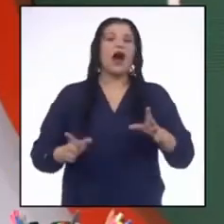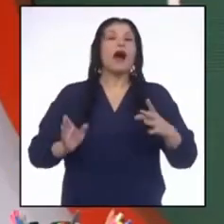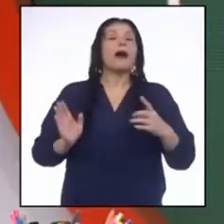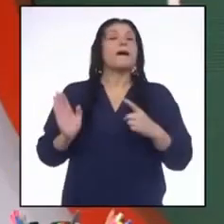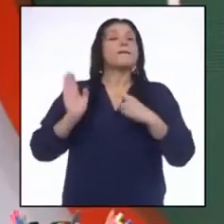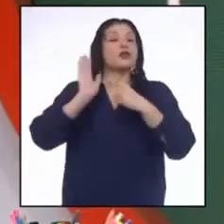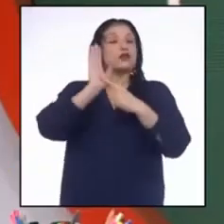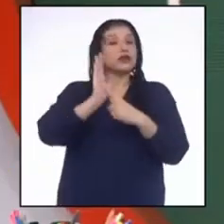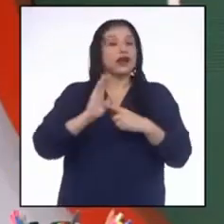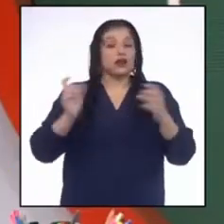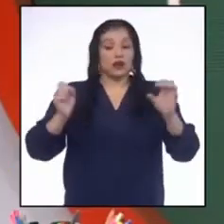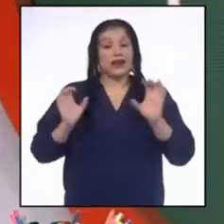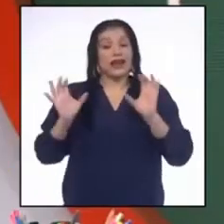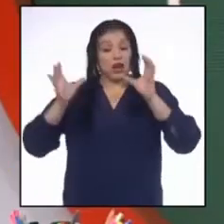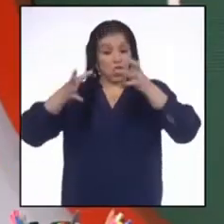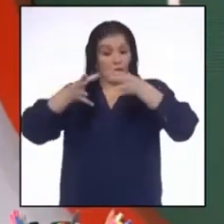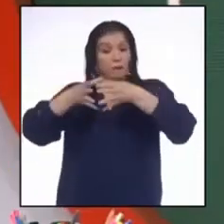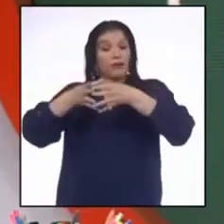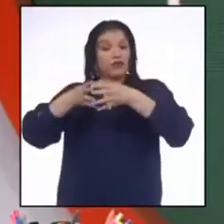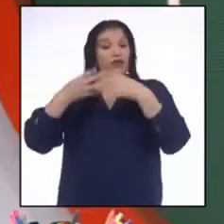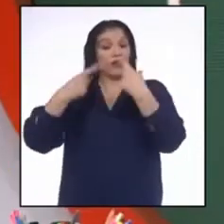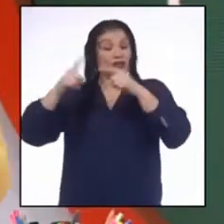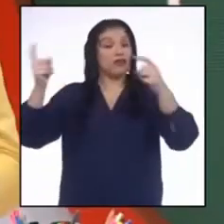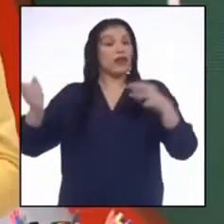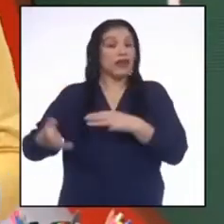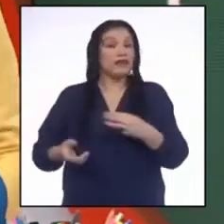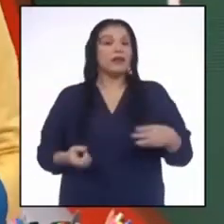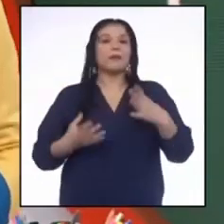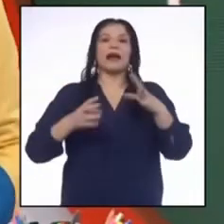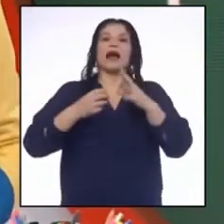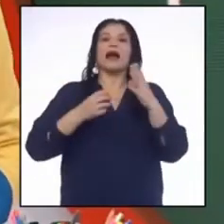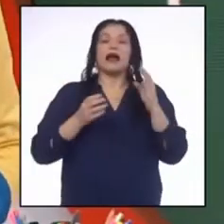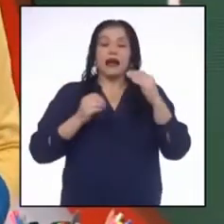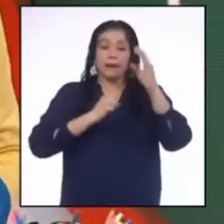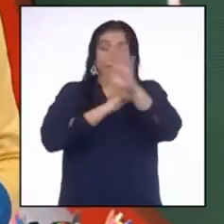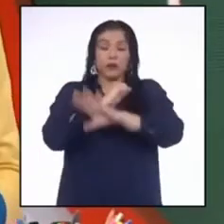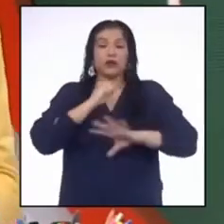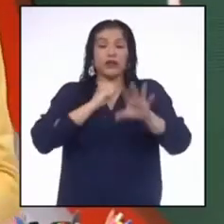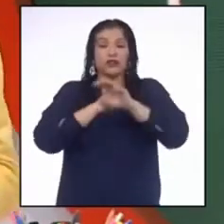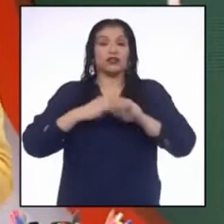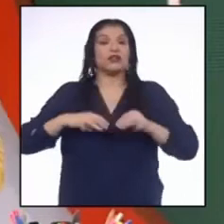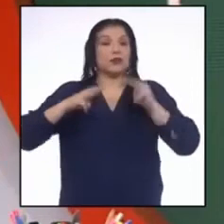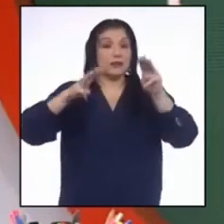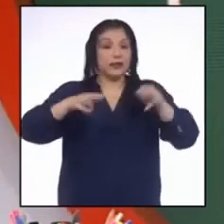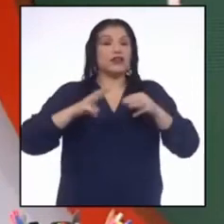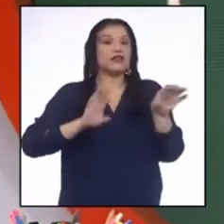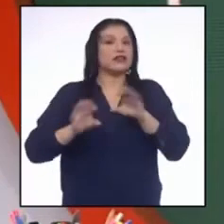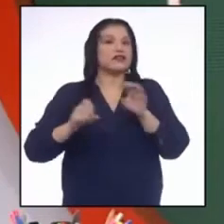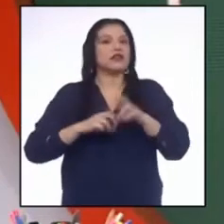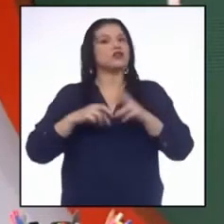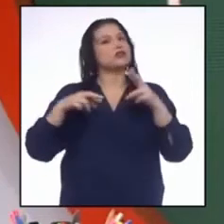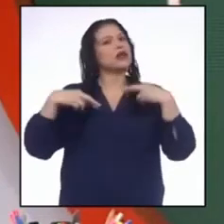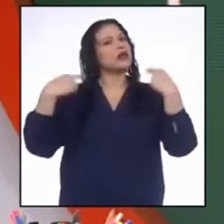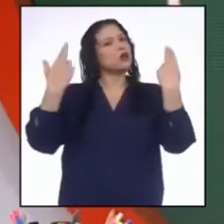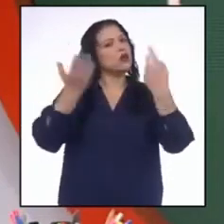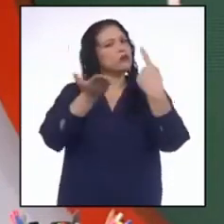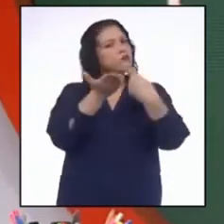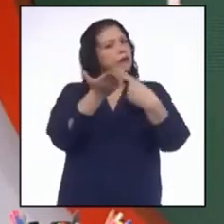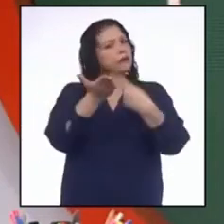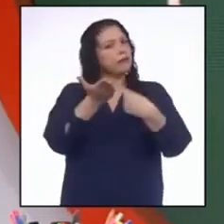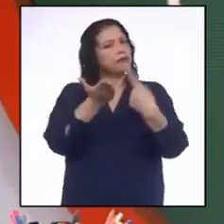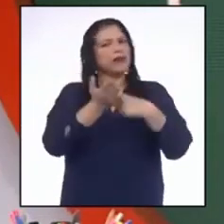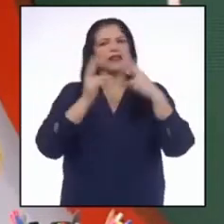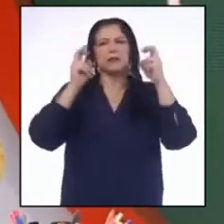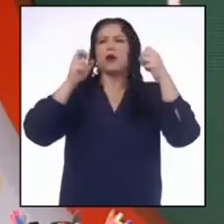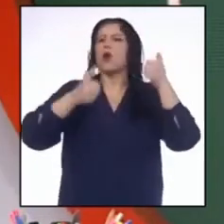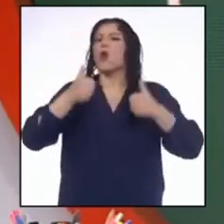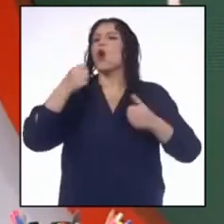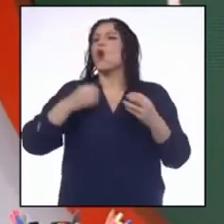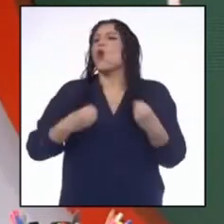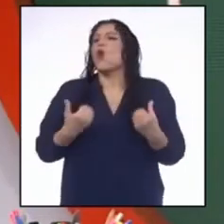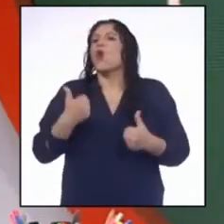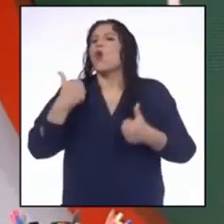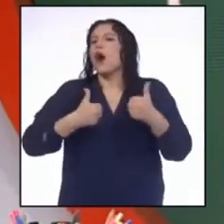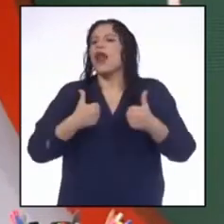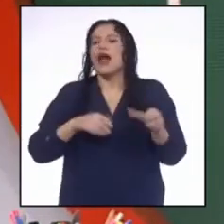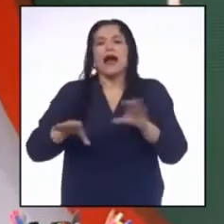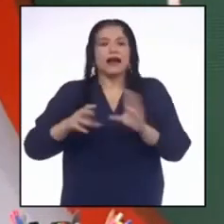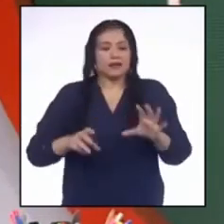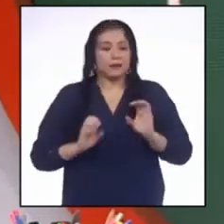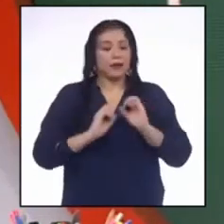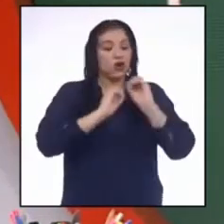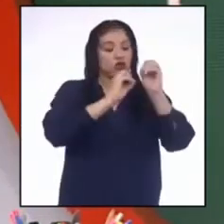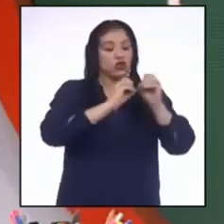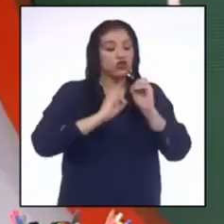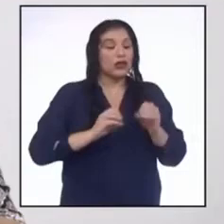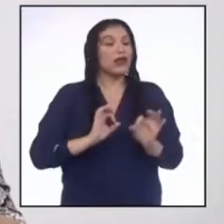Multisectorial para la Gestión Ambiental del Medio Marino Costero está realizando un foro donde conversarán sobre lo que se debe hacer para tener océanos